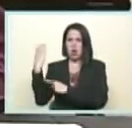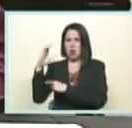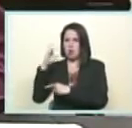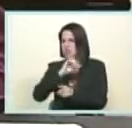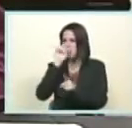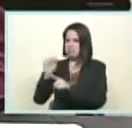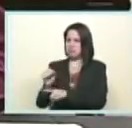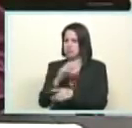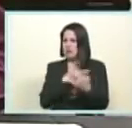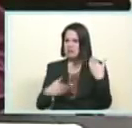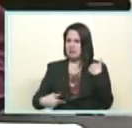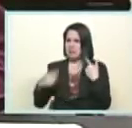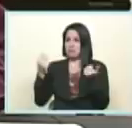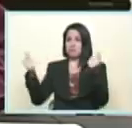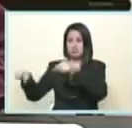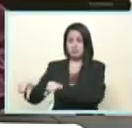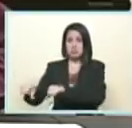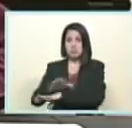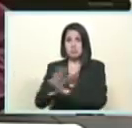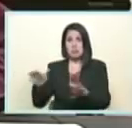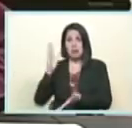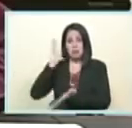corrupción en Colombia todo todo lo demás